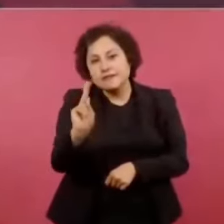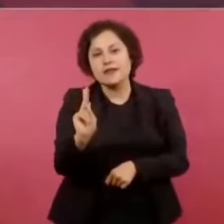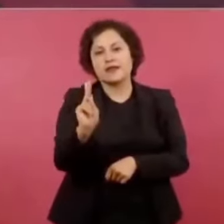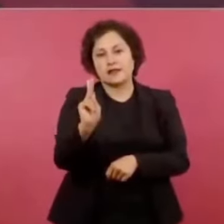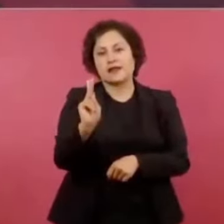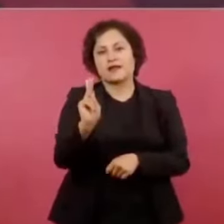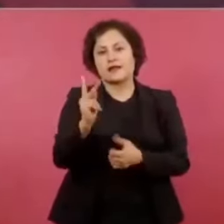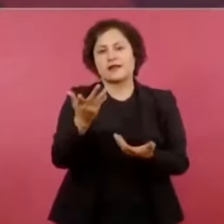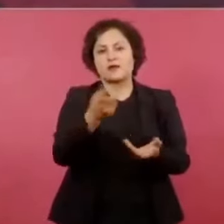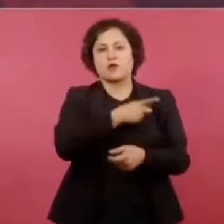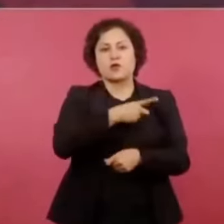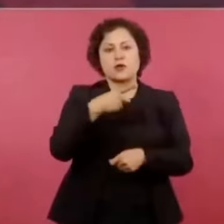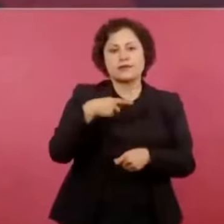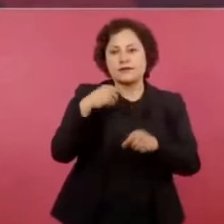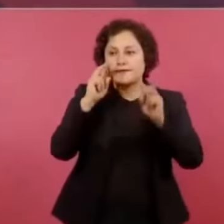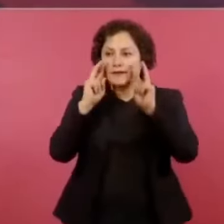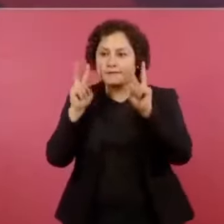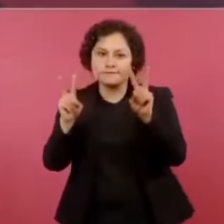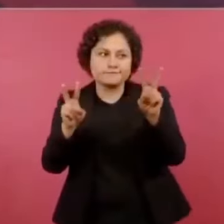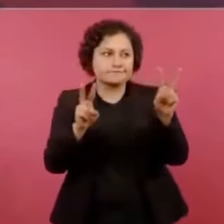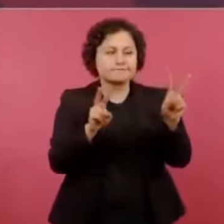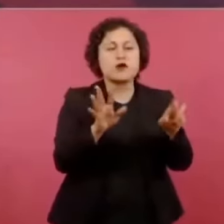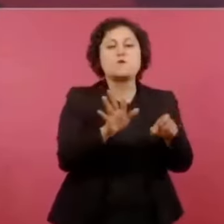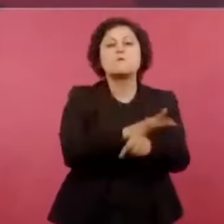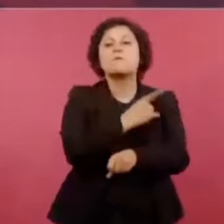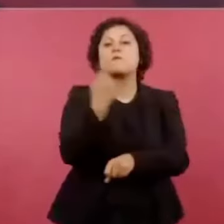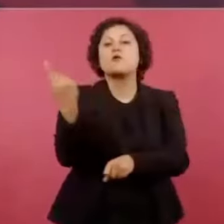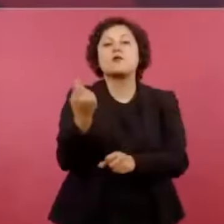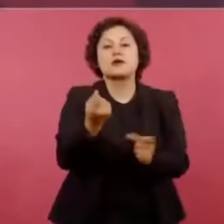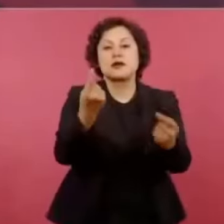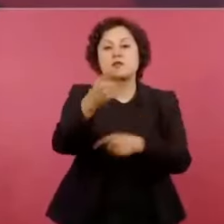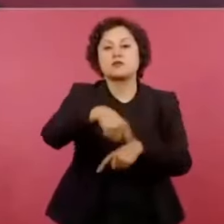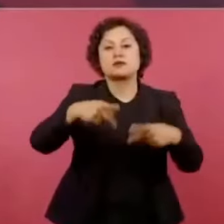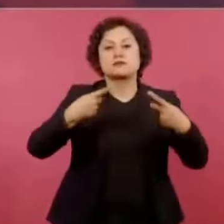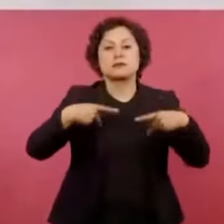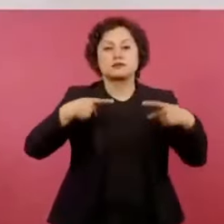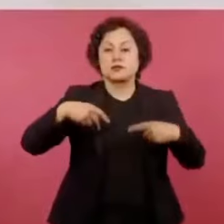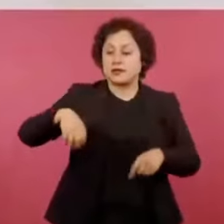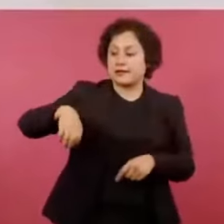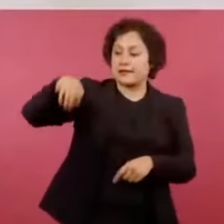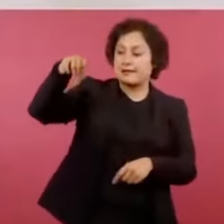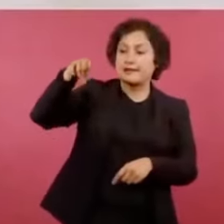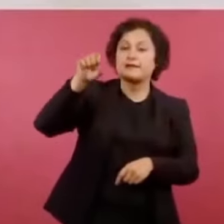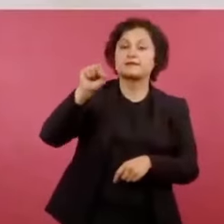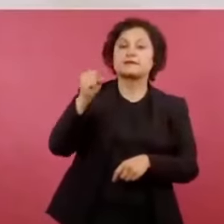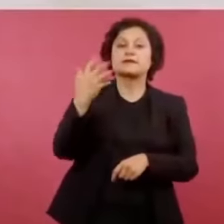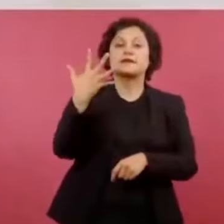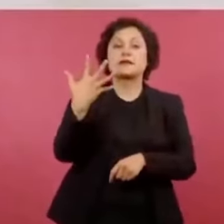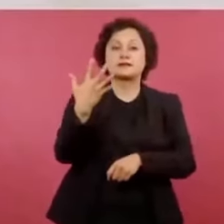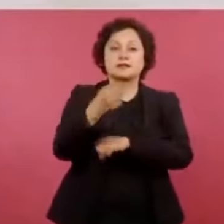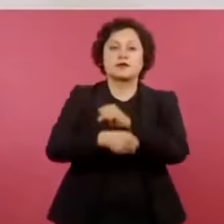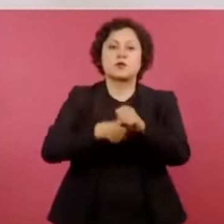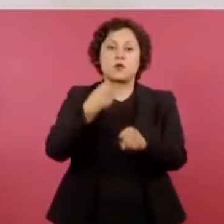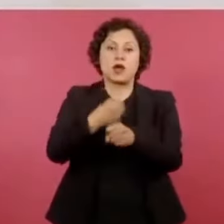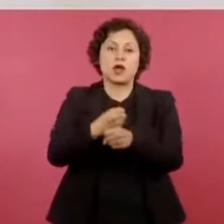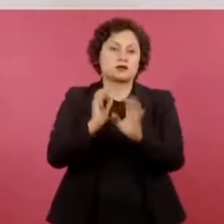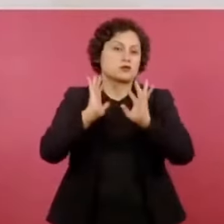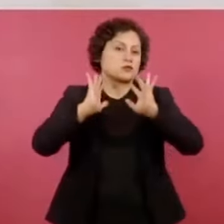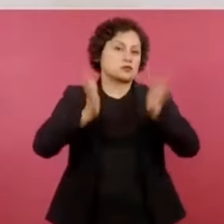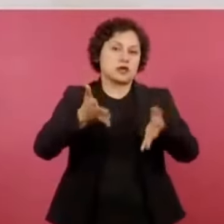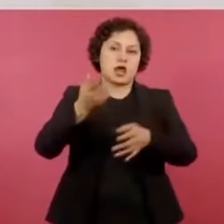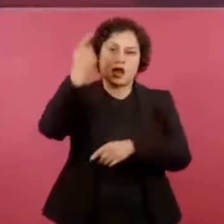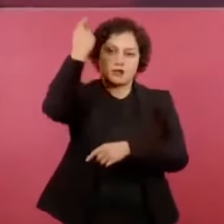generalmente, ellos llegan a una edad, 65, y ya se tienen que ir al retiro.